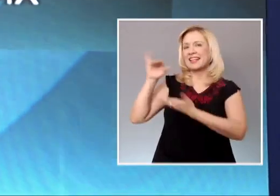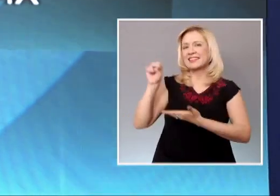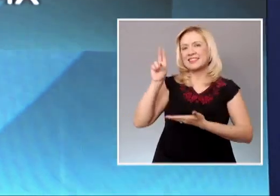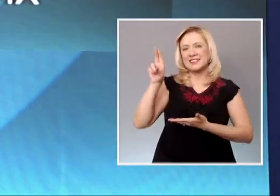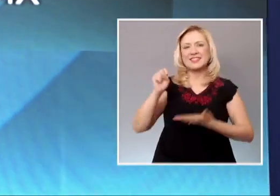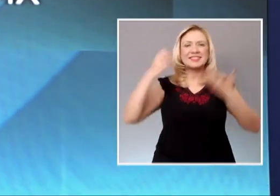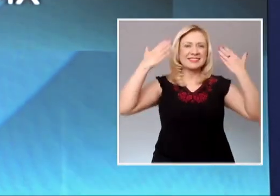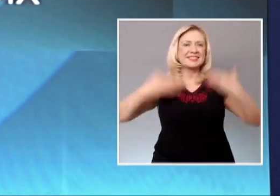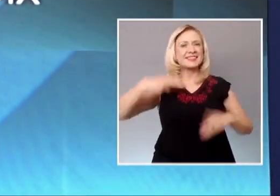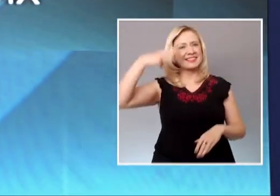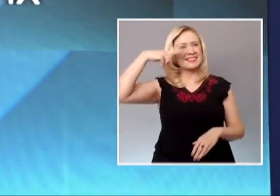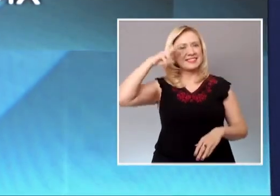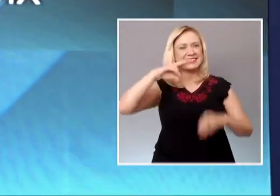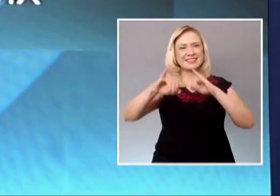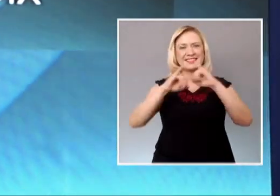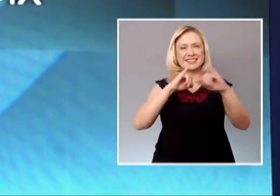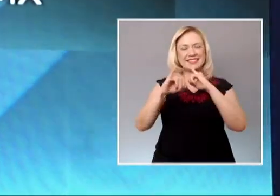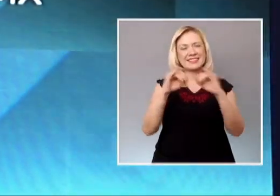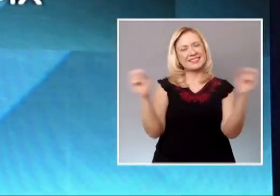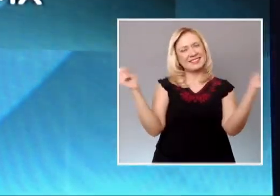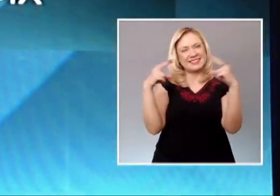interpretación de Lengua de Señas. Hasta pronto.